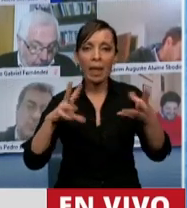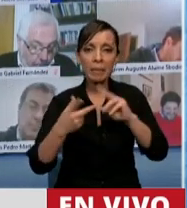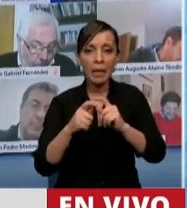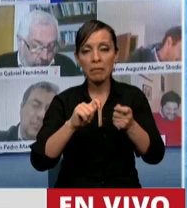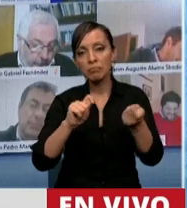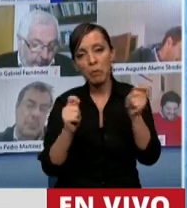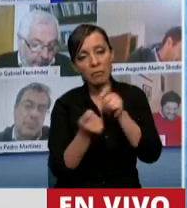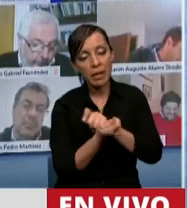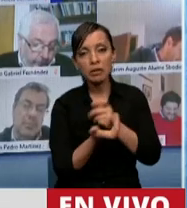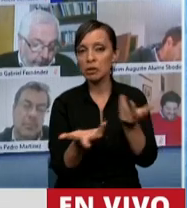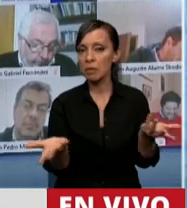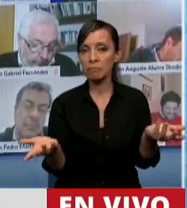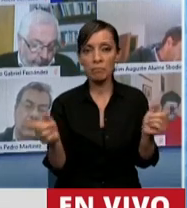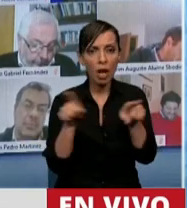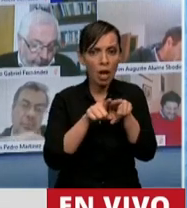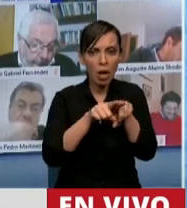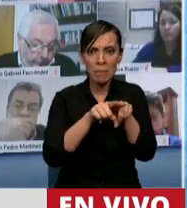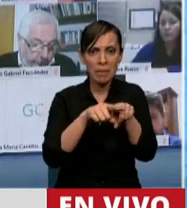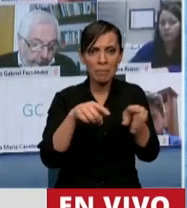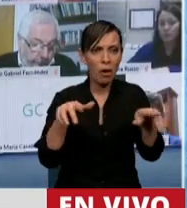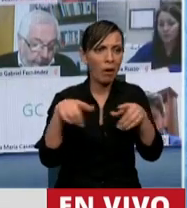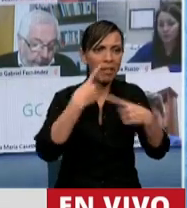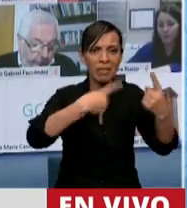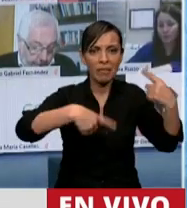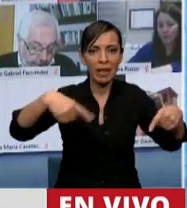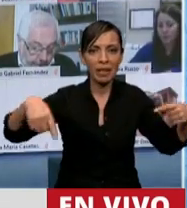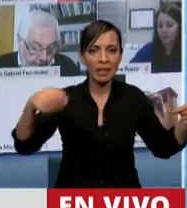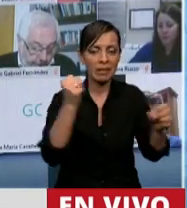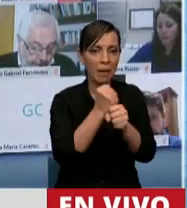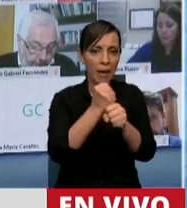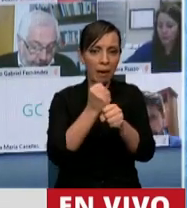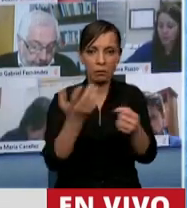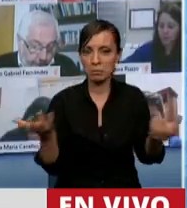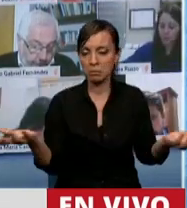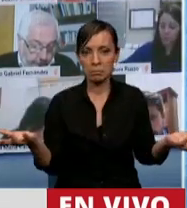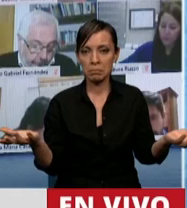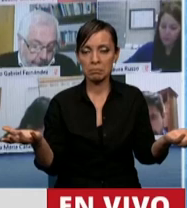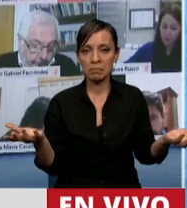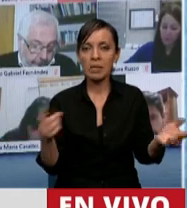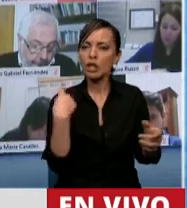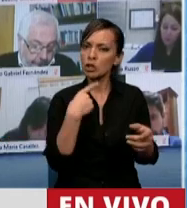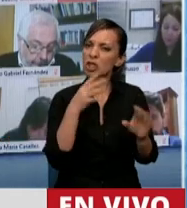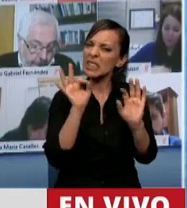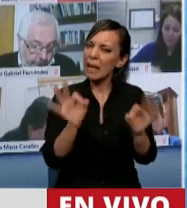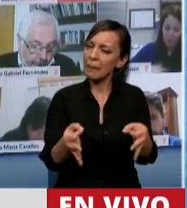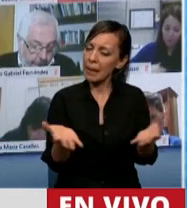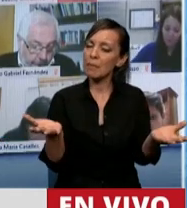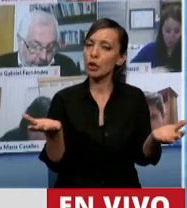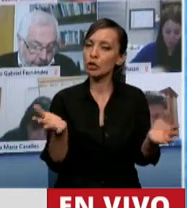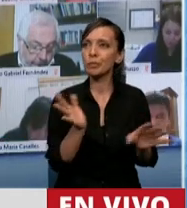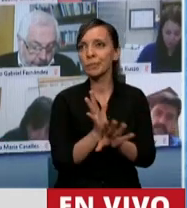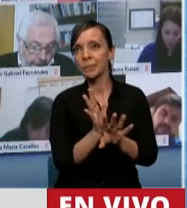contexto como han hecho un montón de actividades. Y lo hicimos a sabiendas que nos estábamos apartando